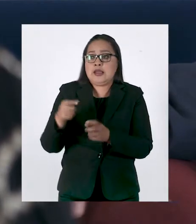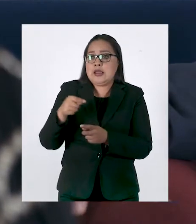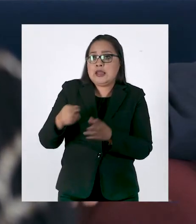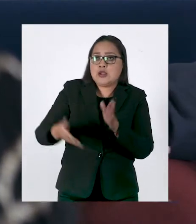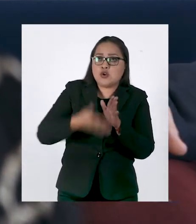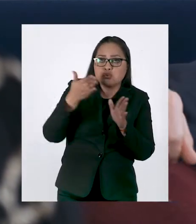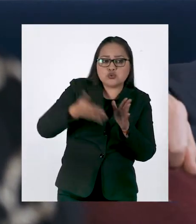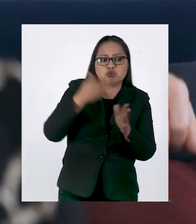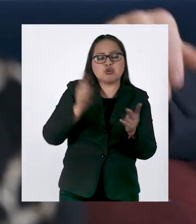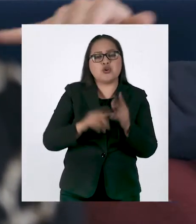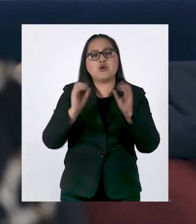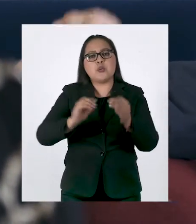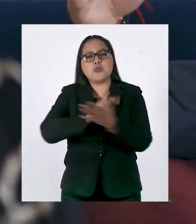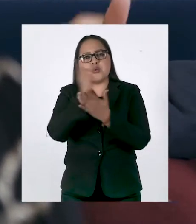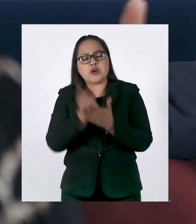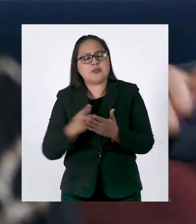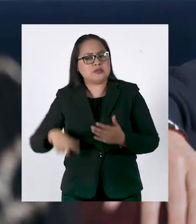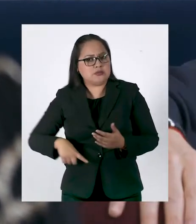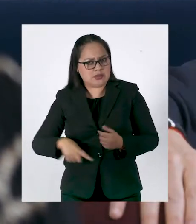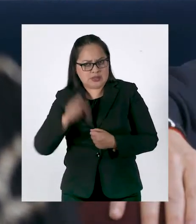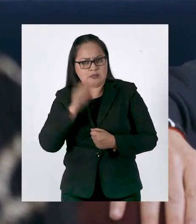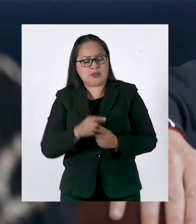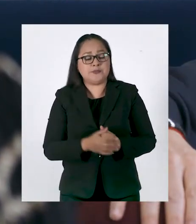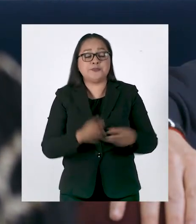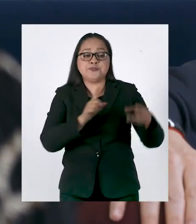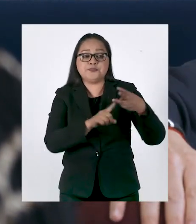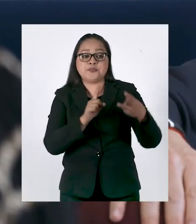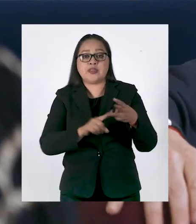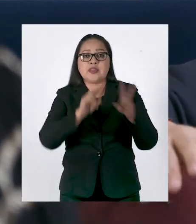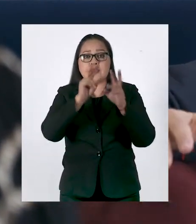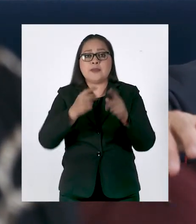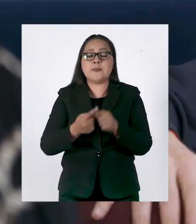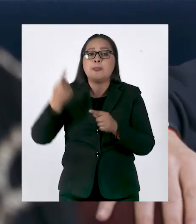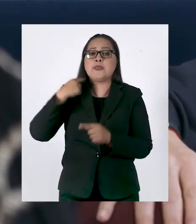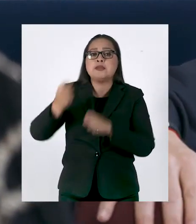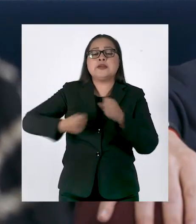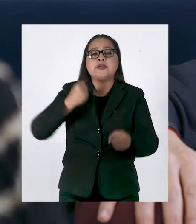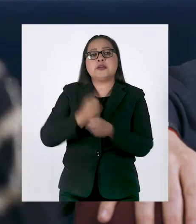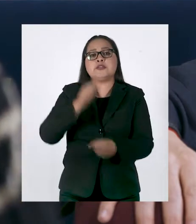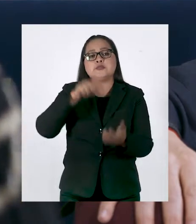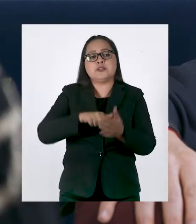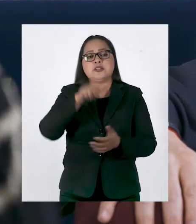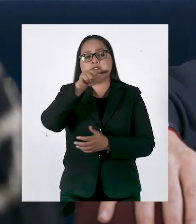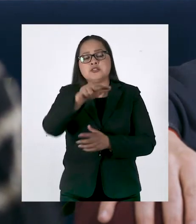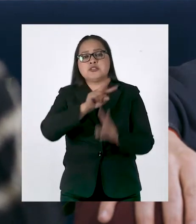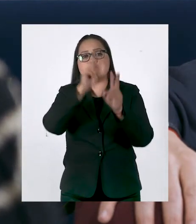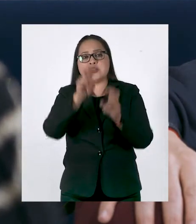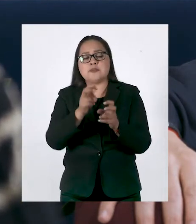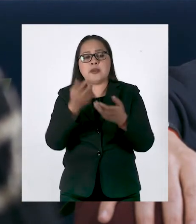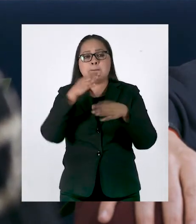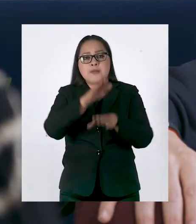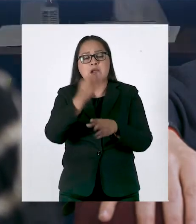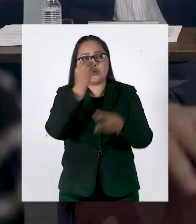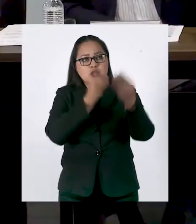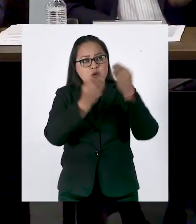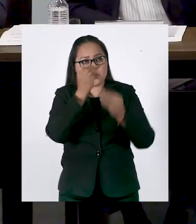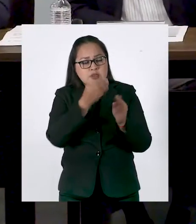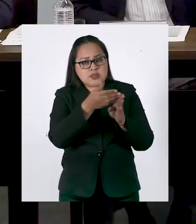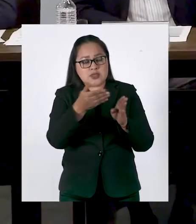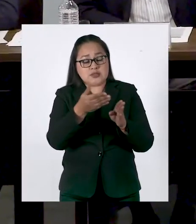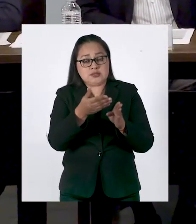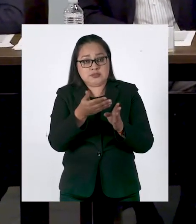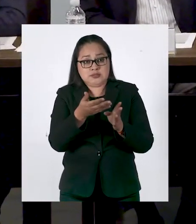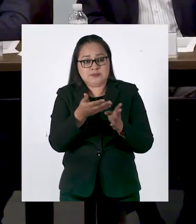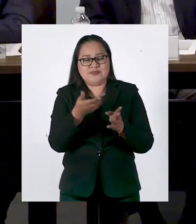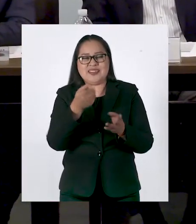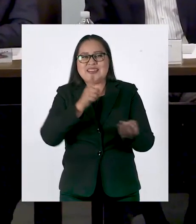materia de infraestructura, en materia de generación y construcción de políticas públicas. Y tercero, es un elemento que tuvimos en la campaña del 2018 que es el tema de